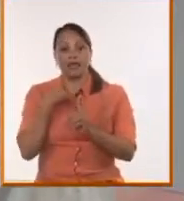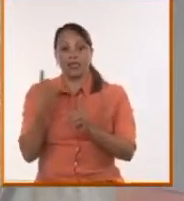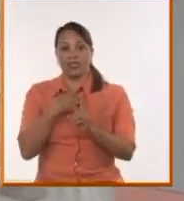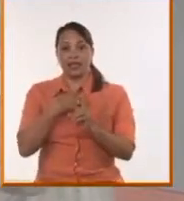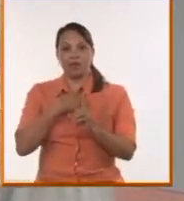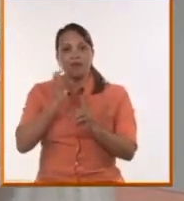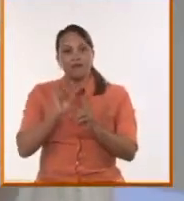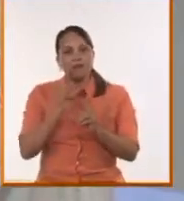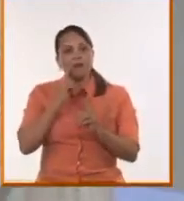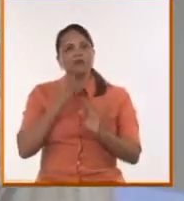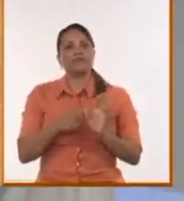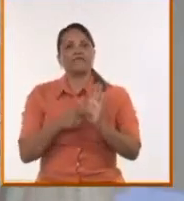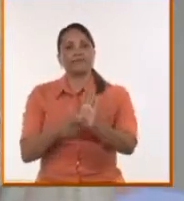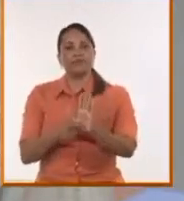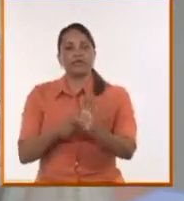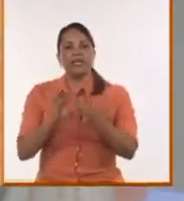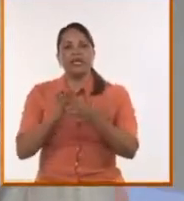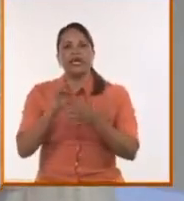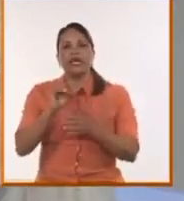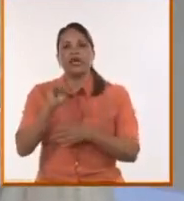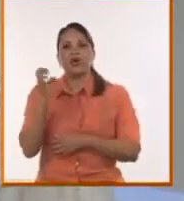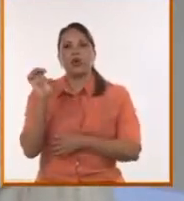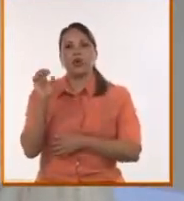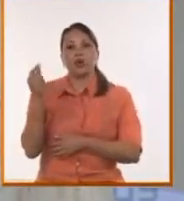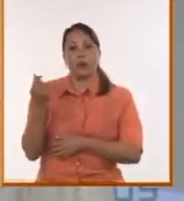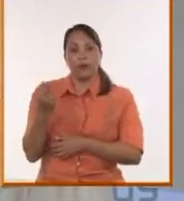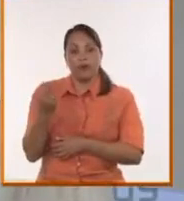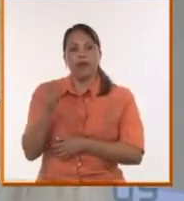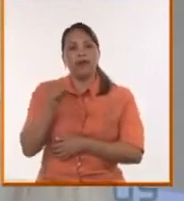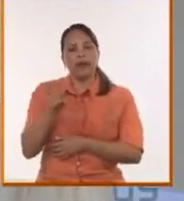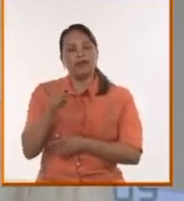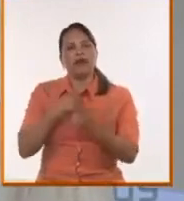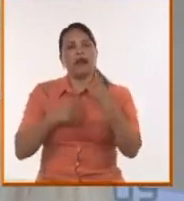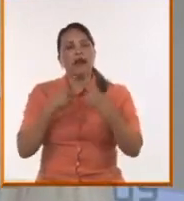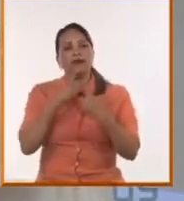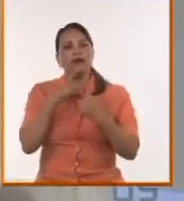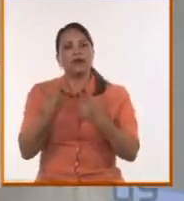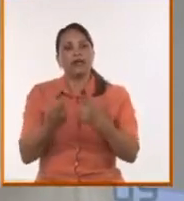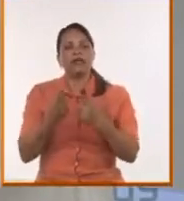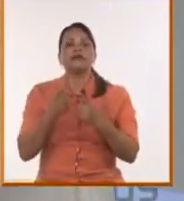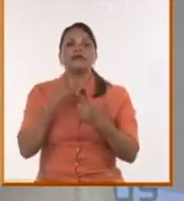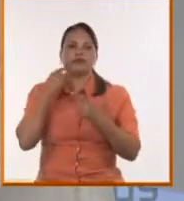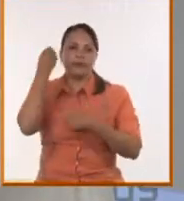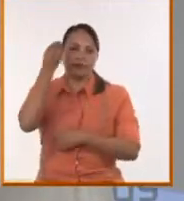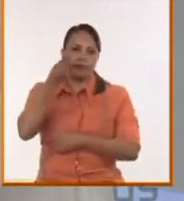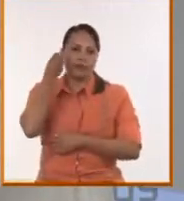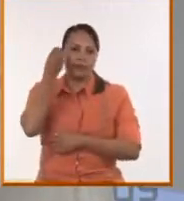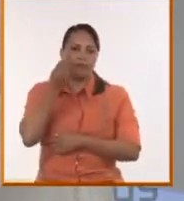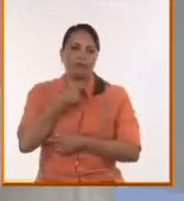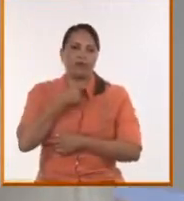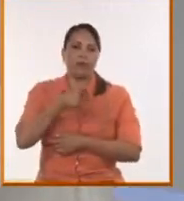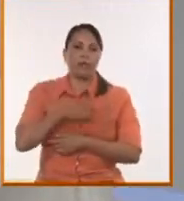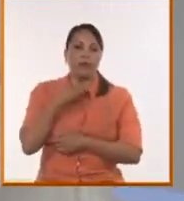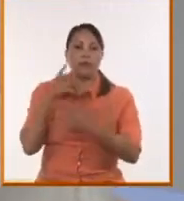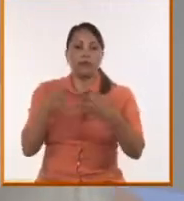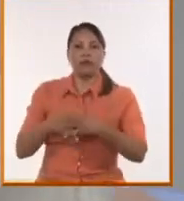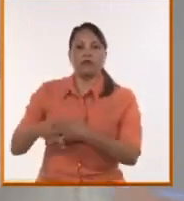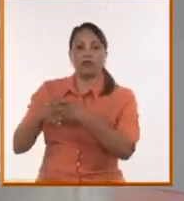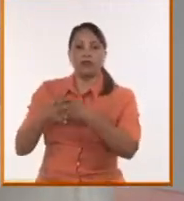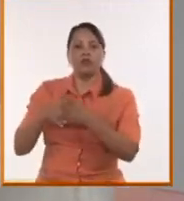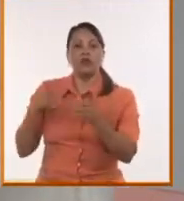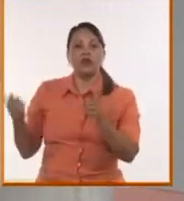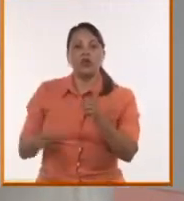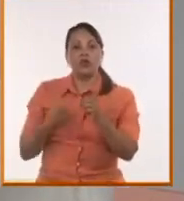hacen ver que la geoeconomía realmente es un asunto que tiene que ser tomado en cuenta, porque mientras Estados Unidos siga luchando por